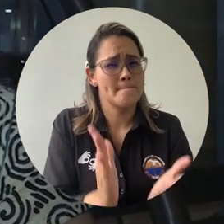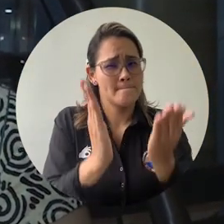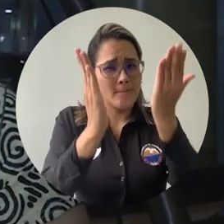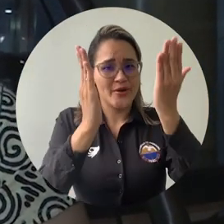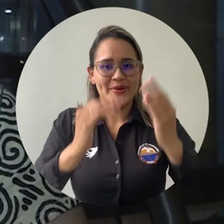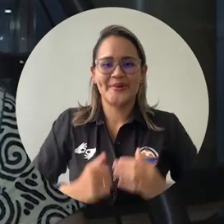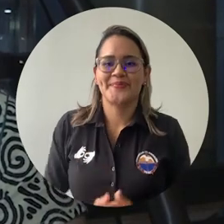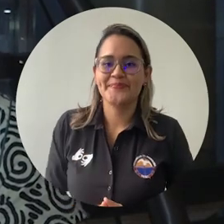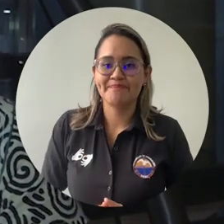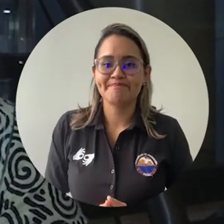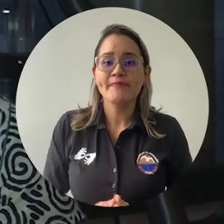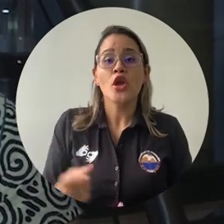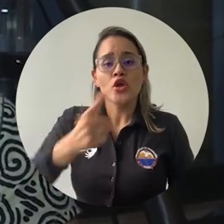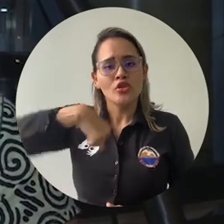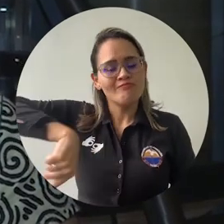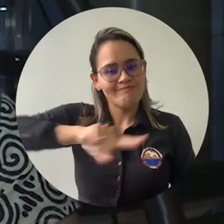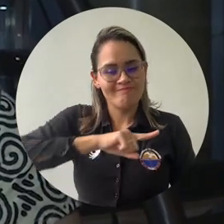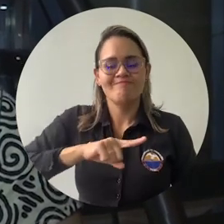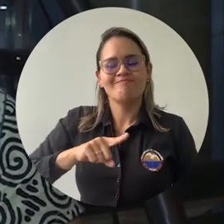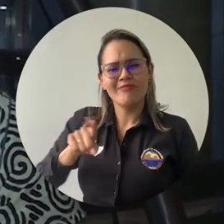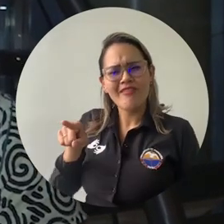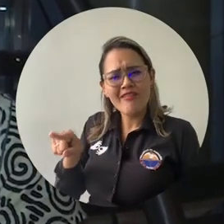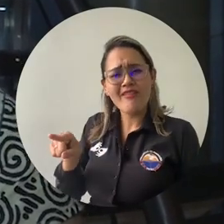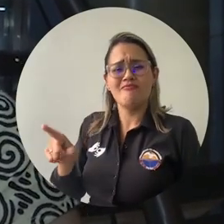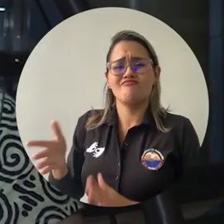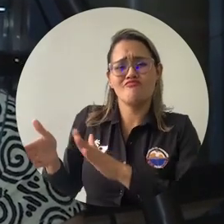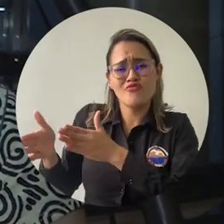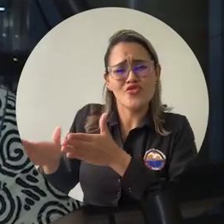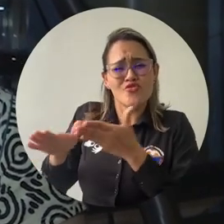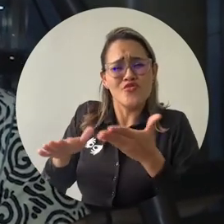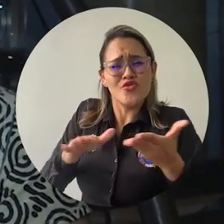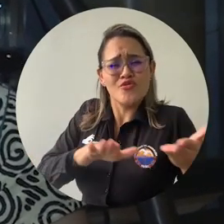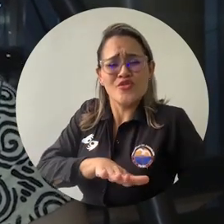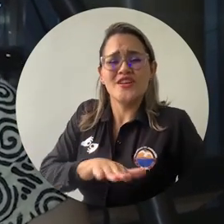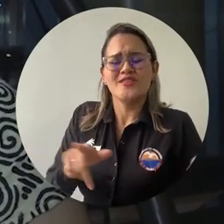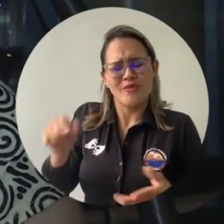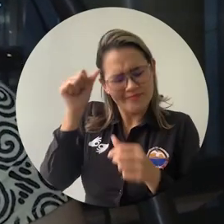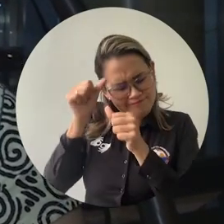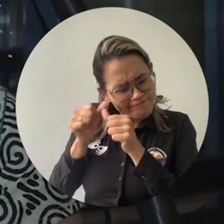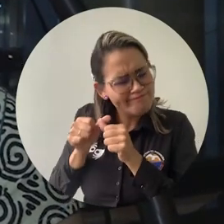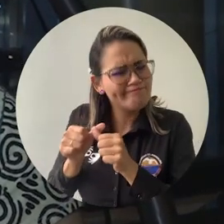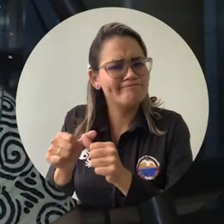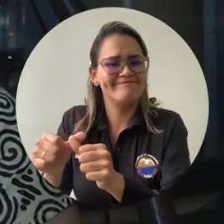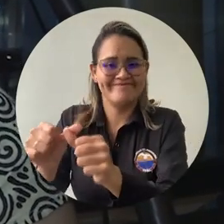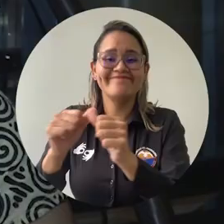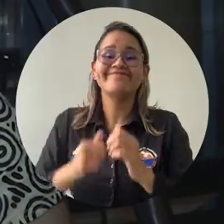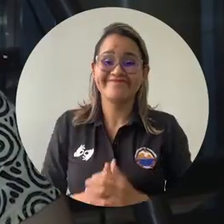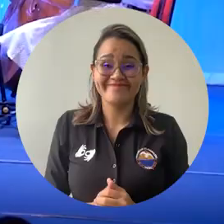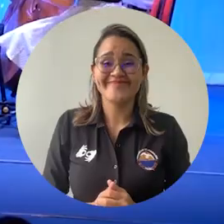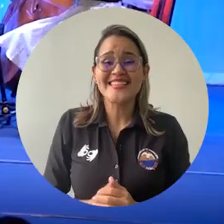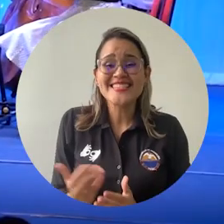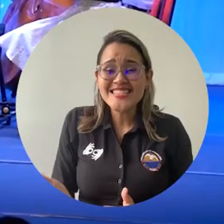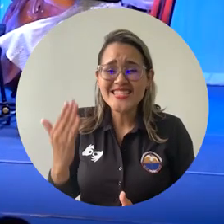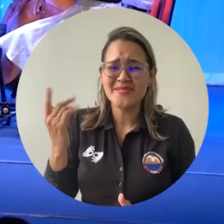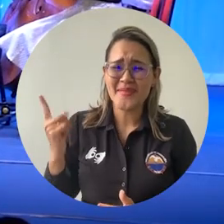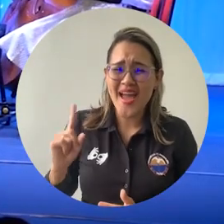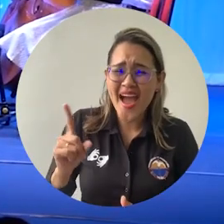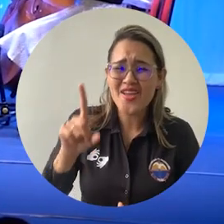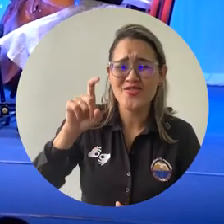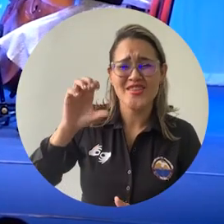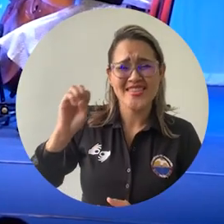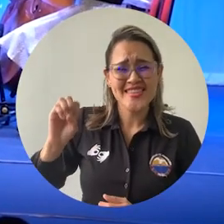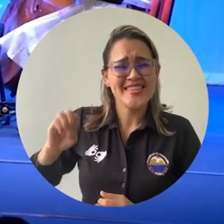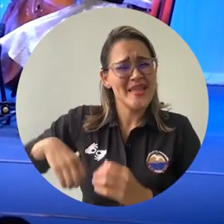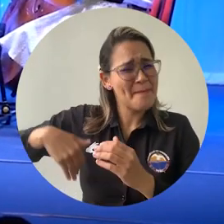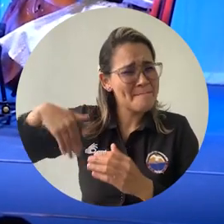debe a todos esos docentes, estudiantes, funcionarios que han sembrado durante estos 60 años en ella. Ha sido una jornada muy